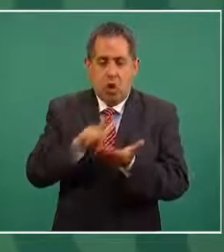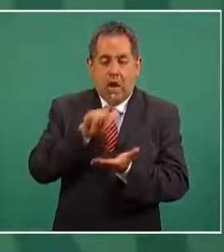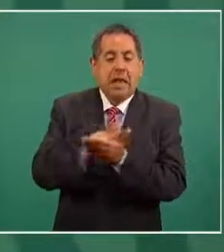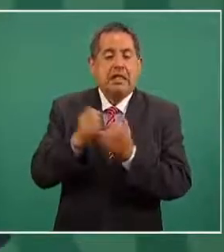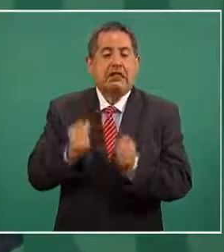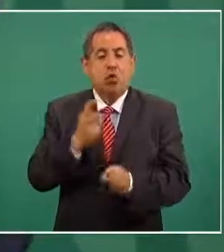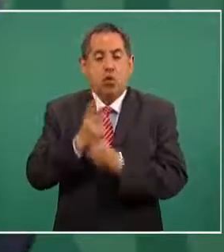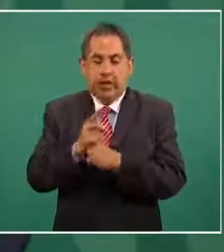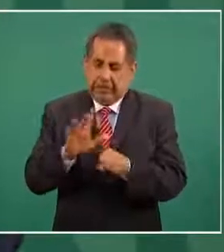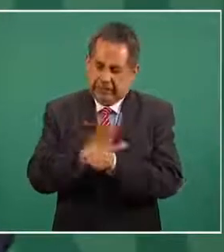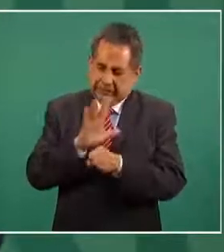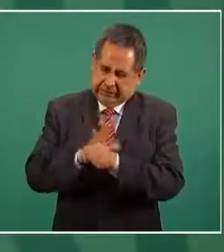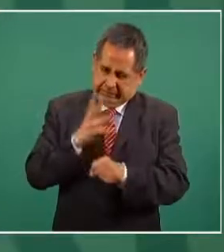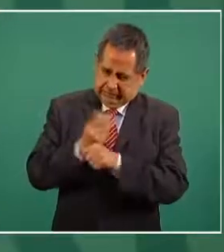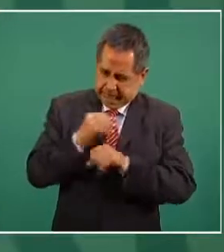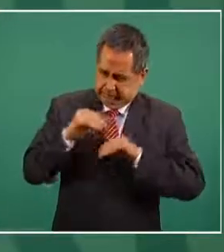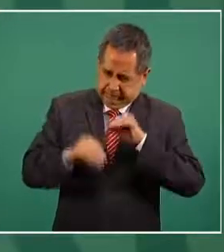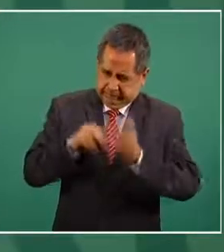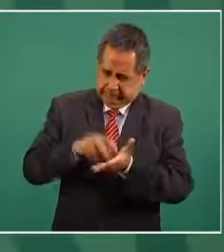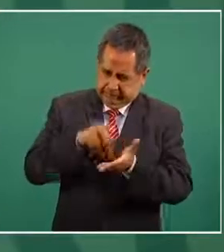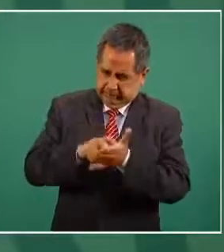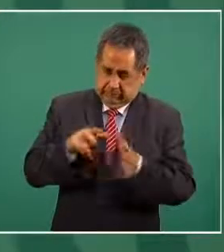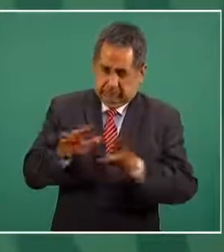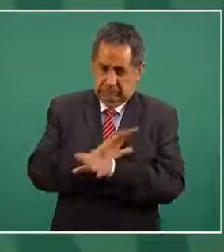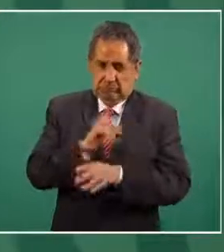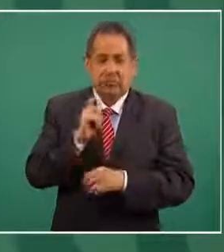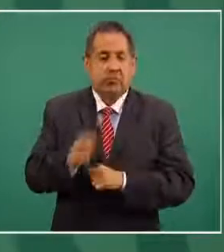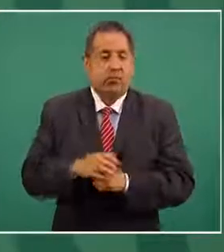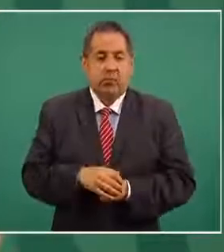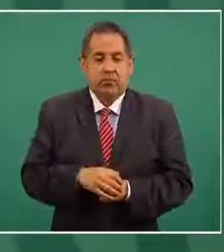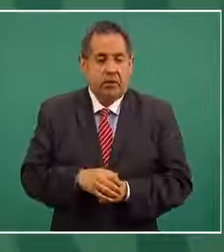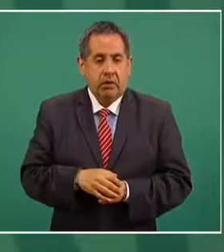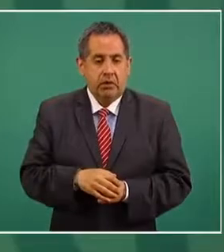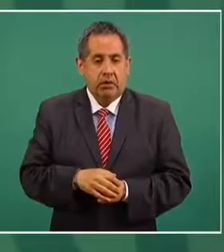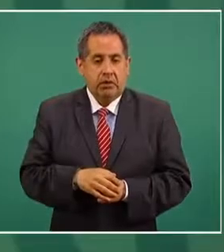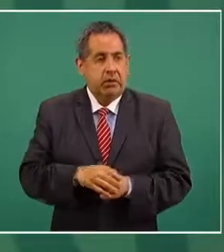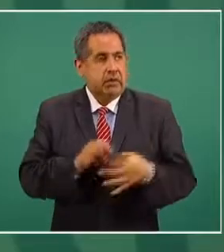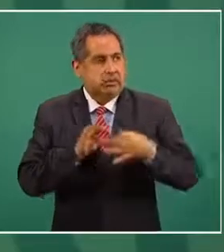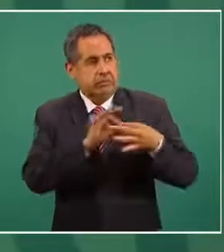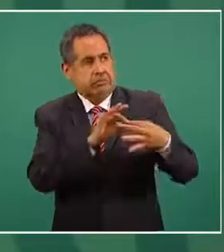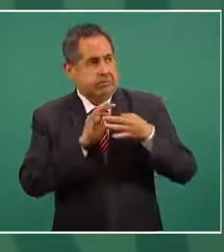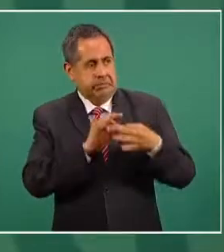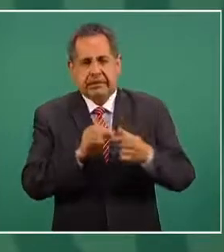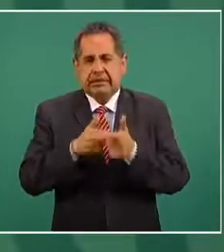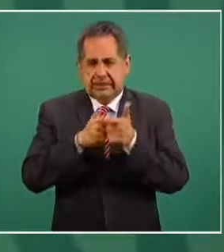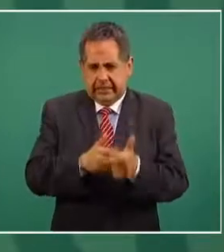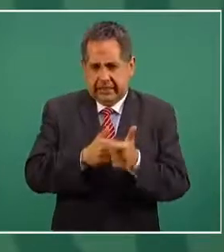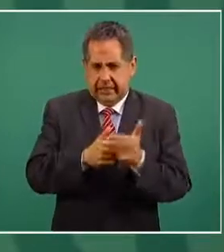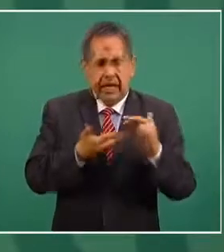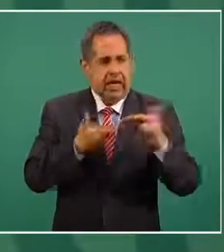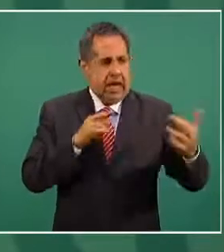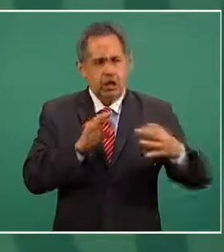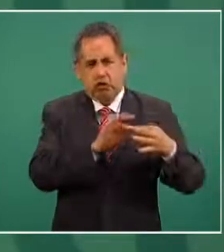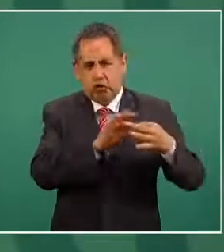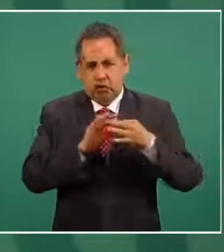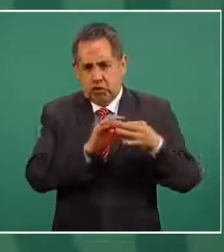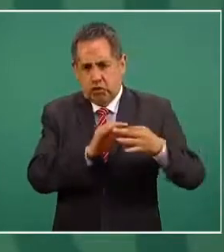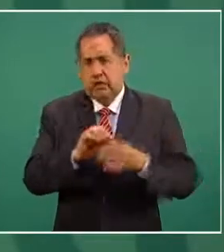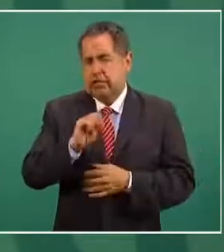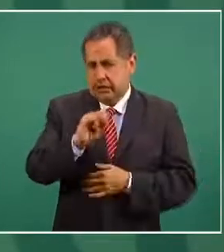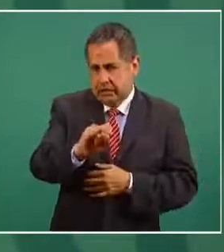nacional donde no se cancela la cooperación pero si